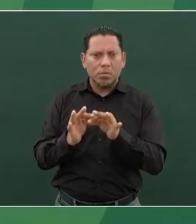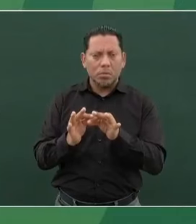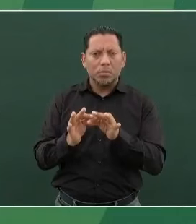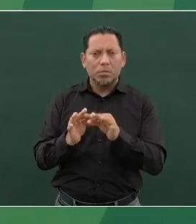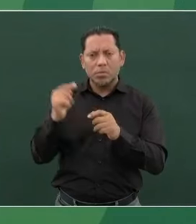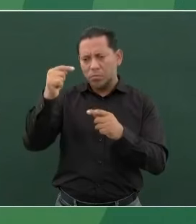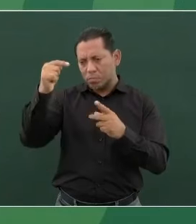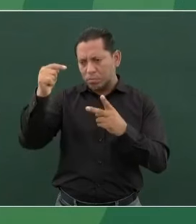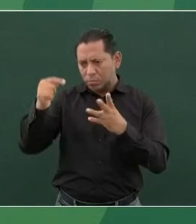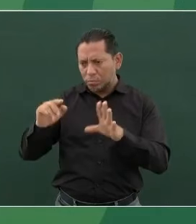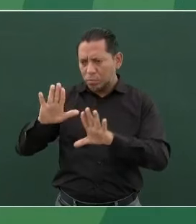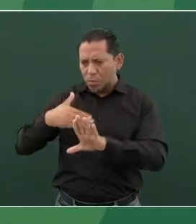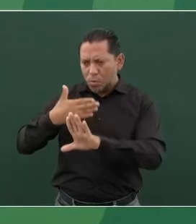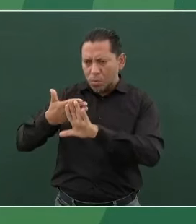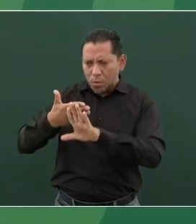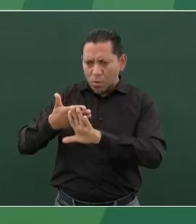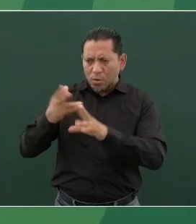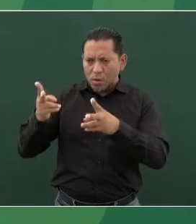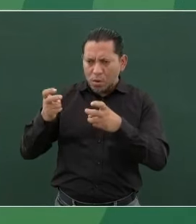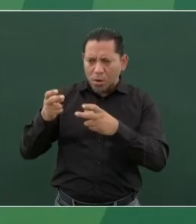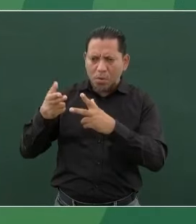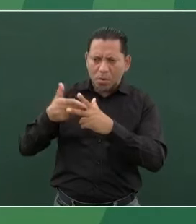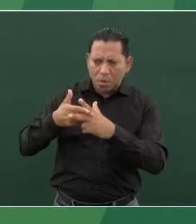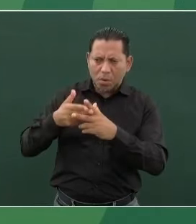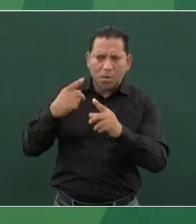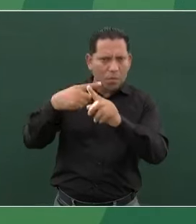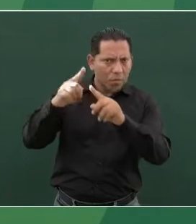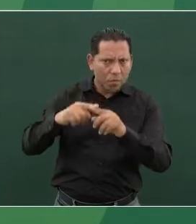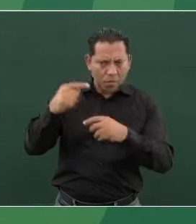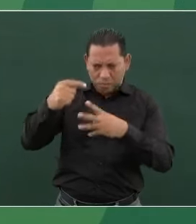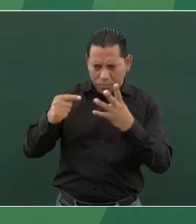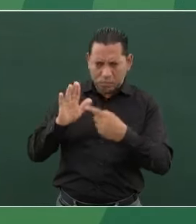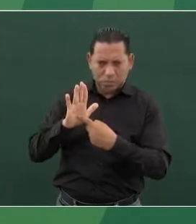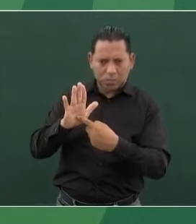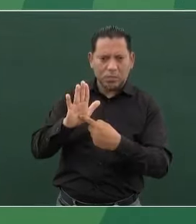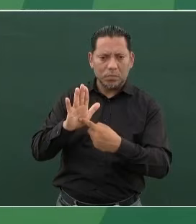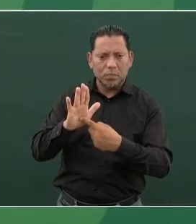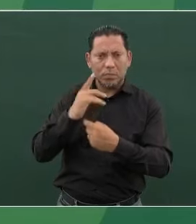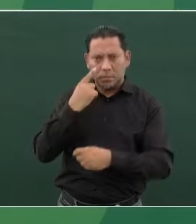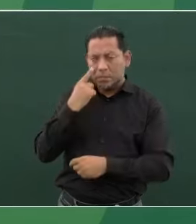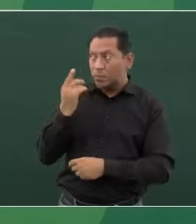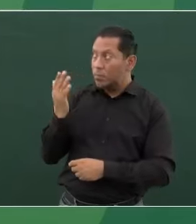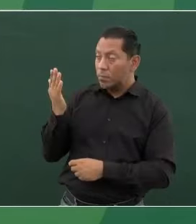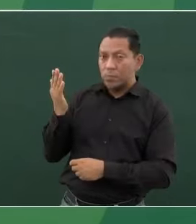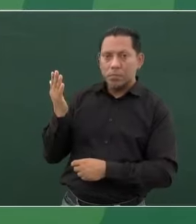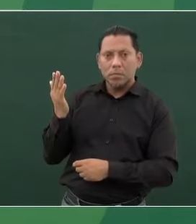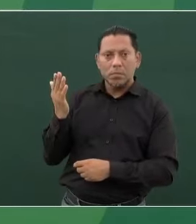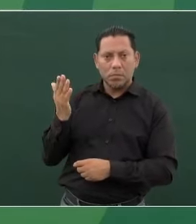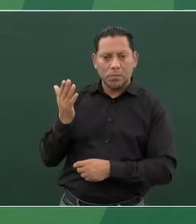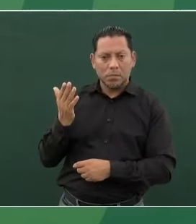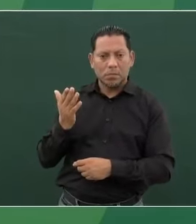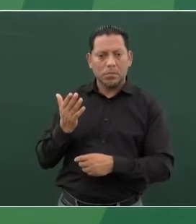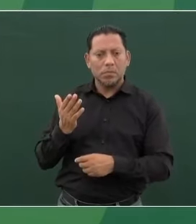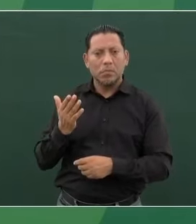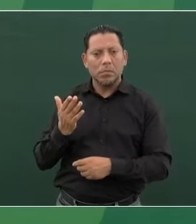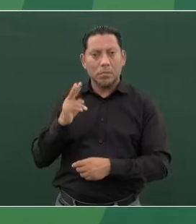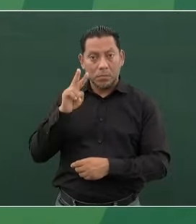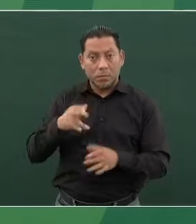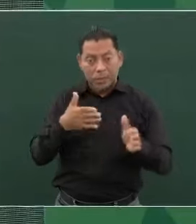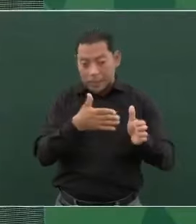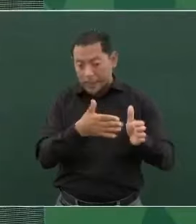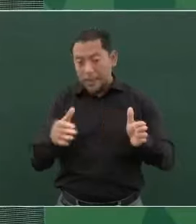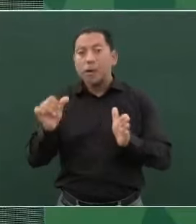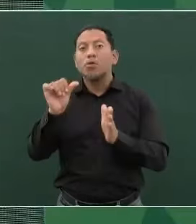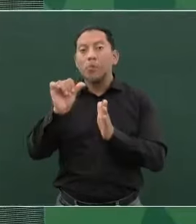reiterando que en los últimos